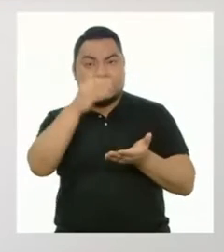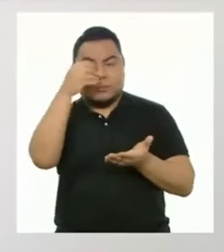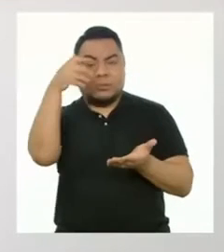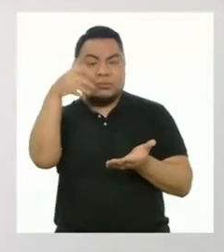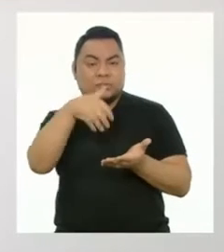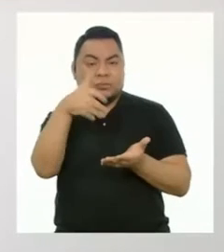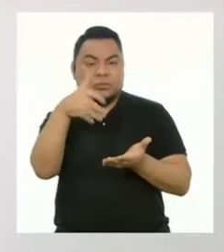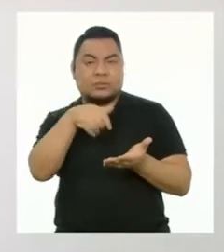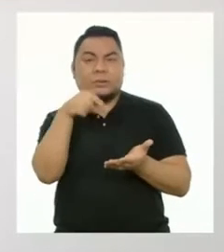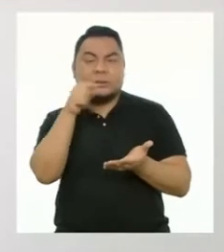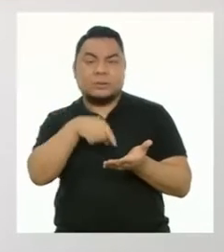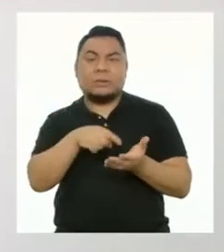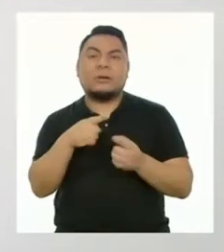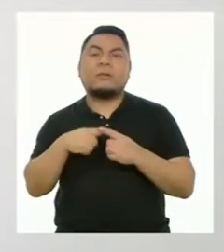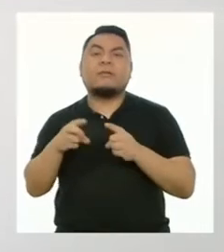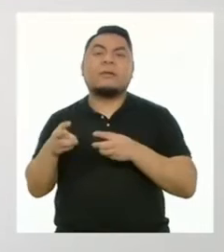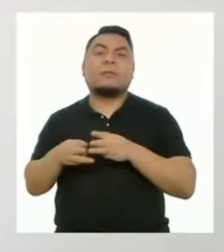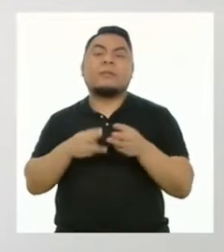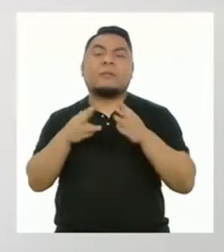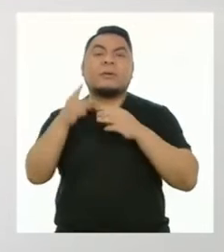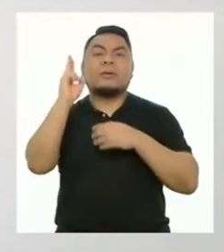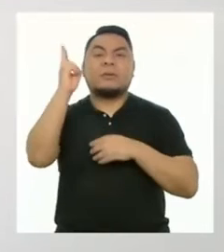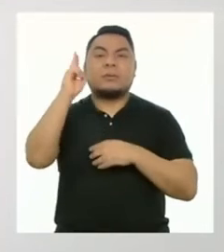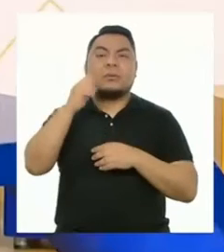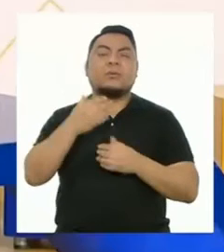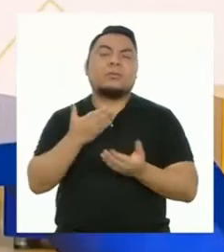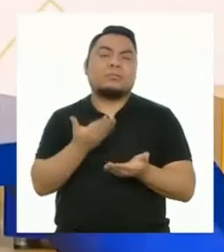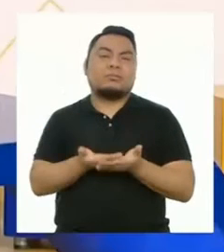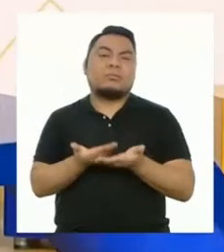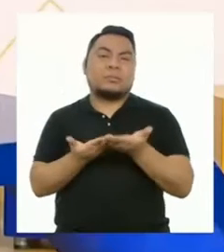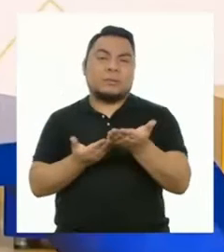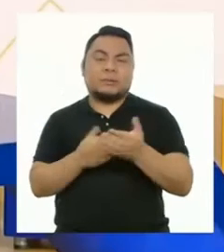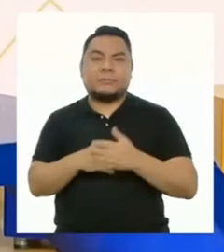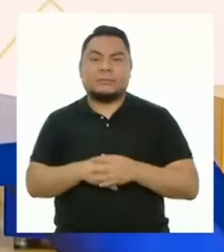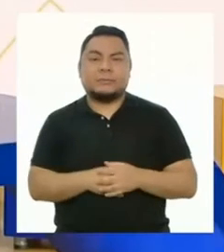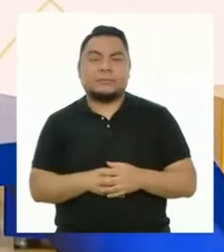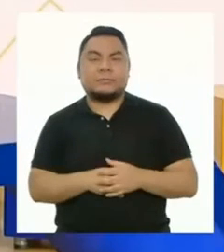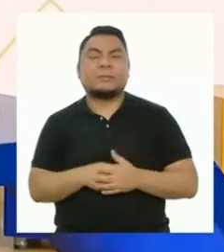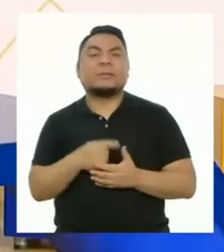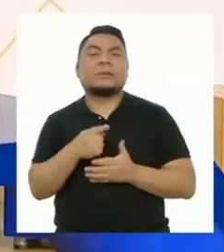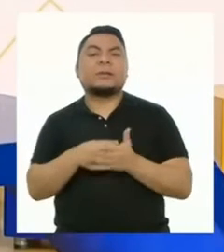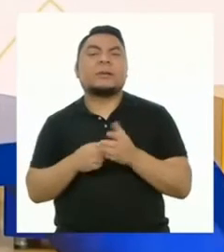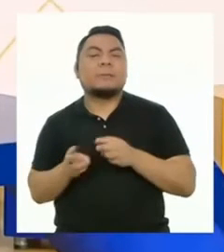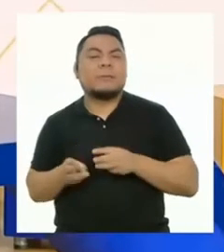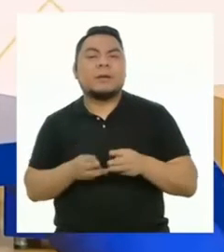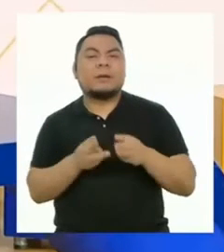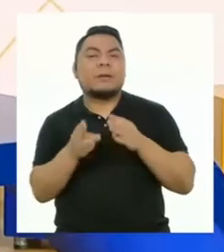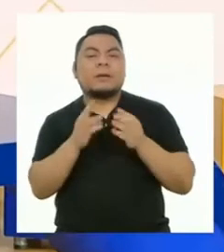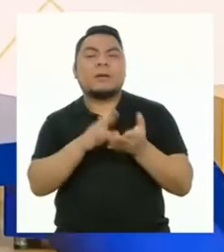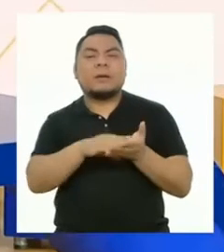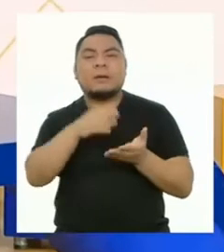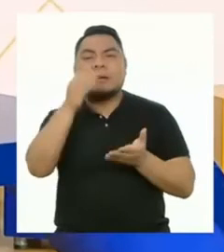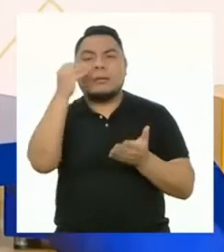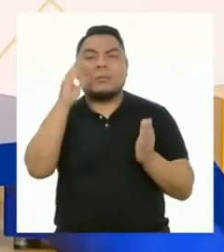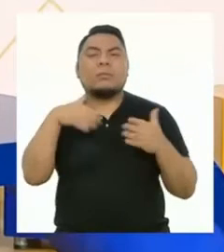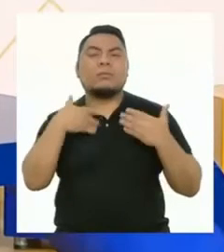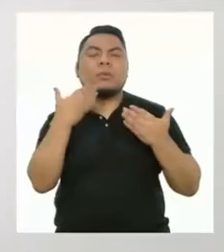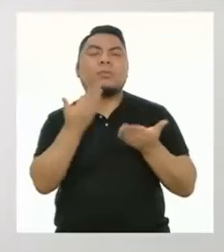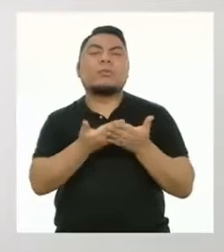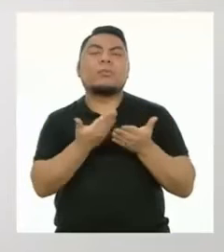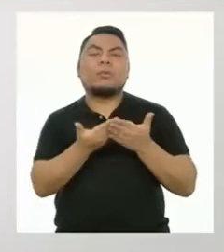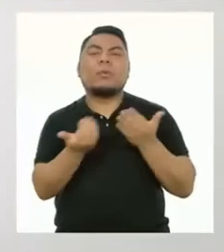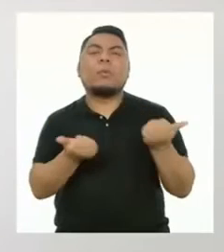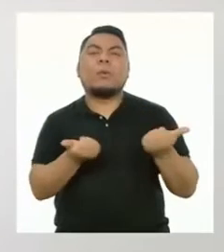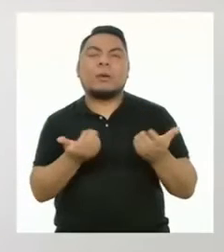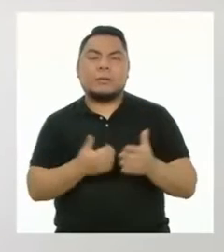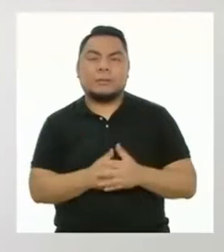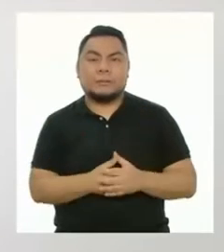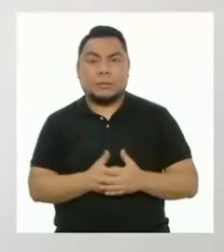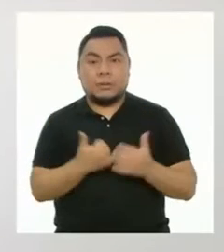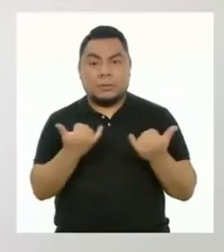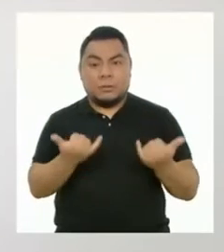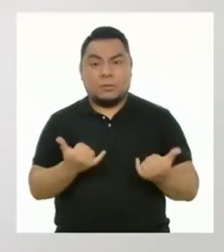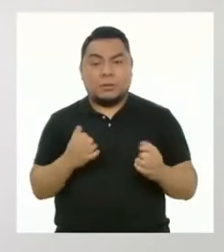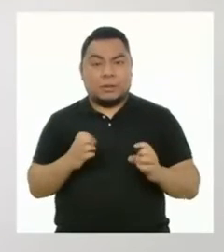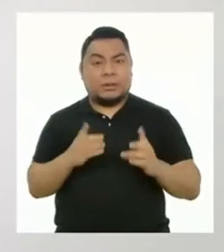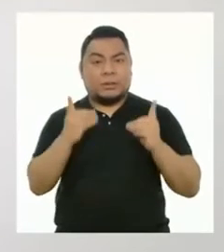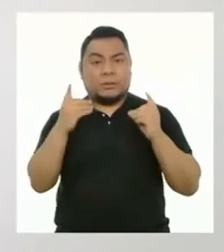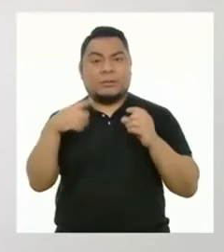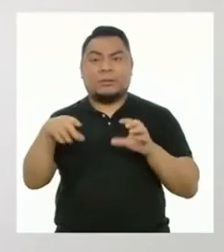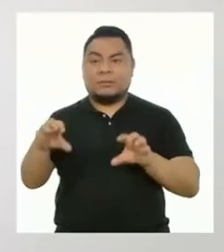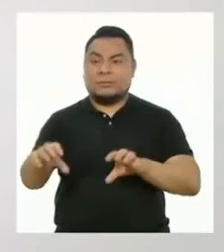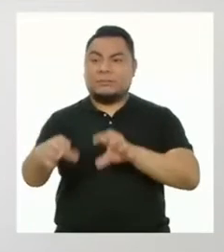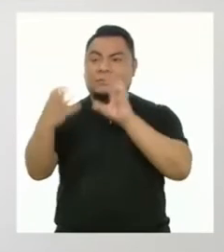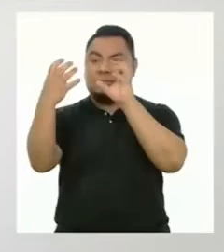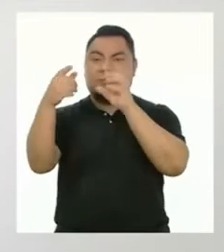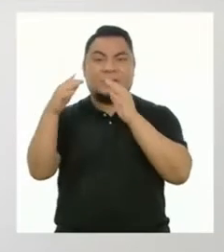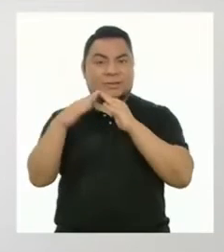las metodologías del docente o los retos planteados. ¿Y qué estrategias para mejorar el aprendizaje podemos probar? Ahora que la educación es